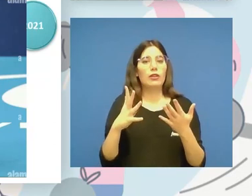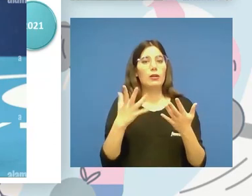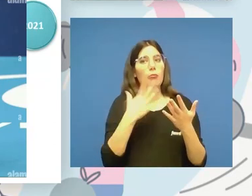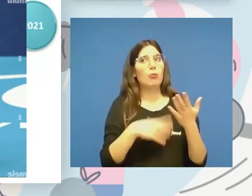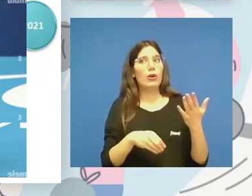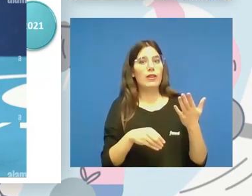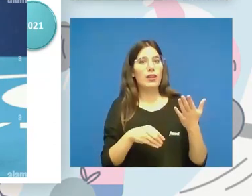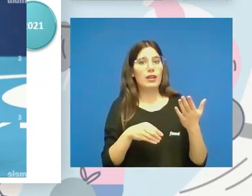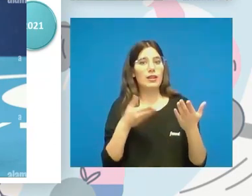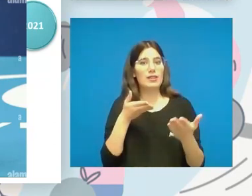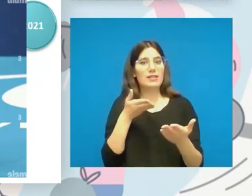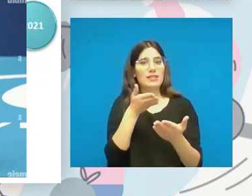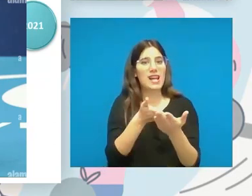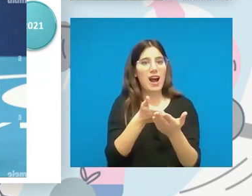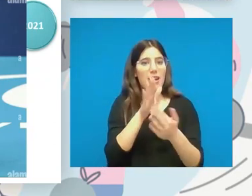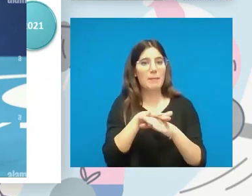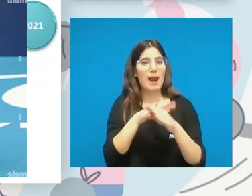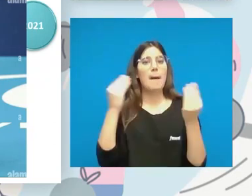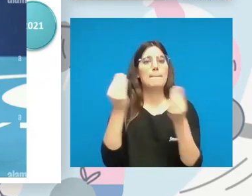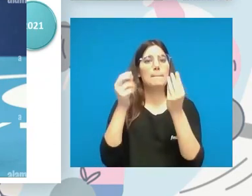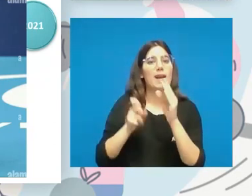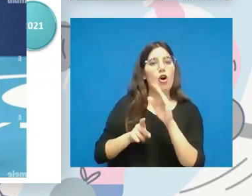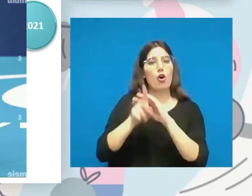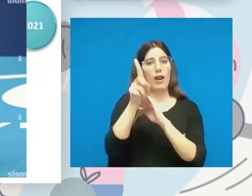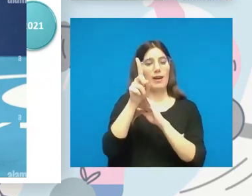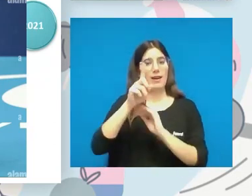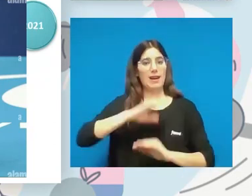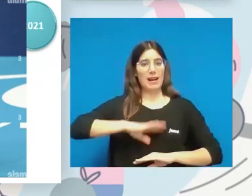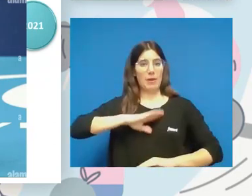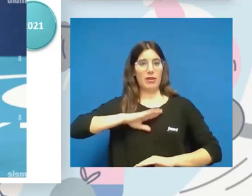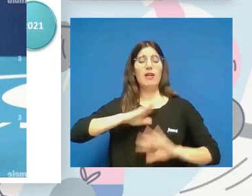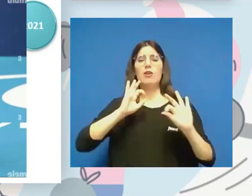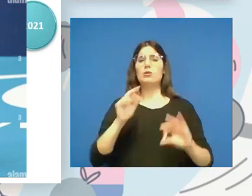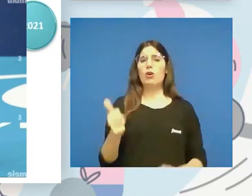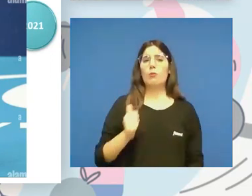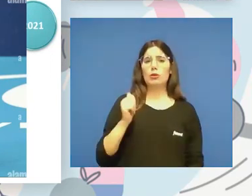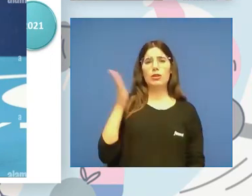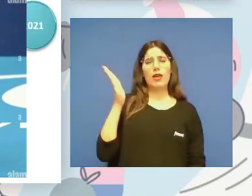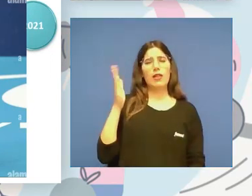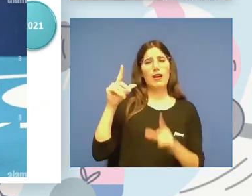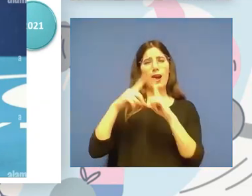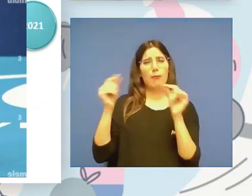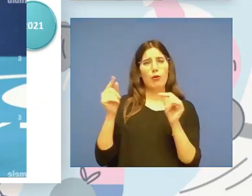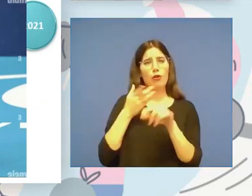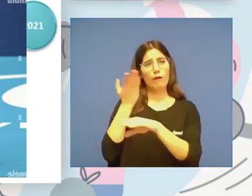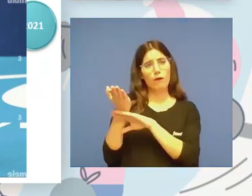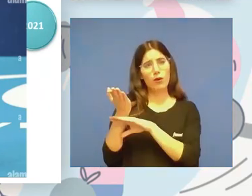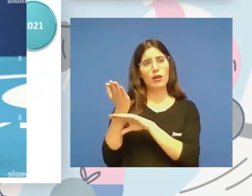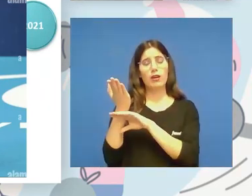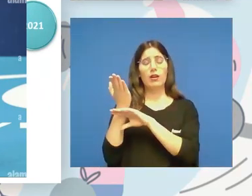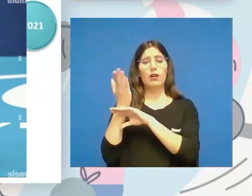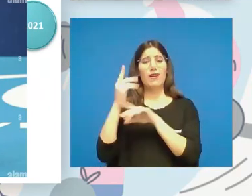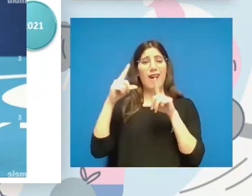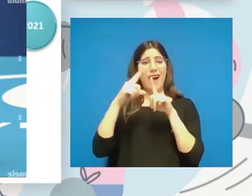a mejorar la capacidad. Tuve la oportunidad en Tokio, uno de los momentitos que pudimos salir de